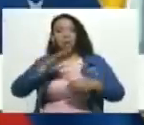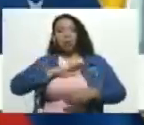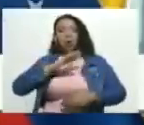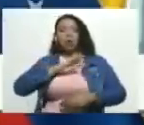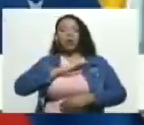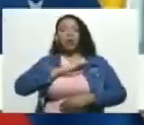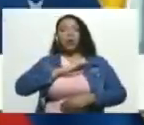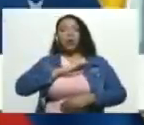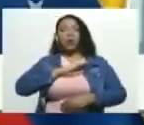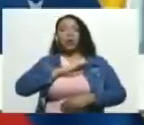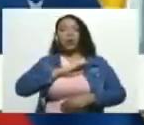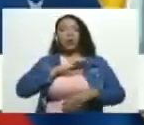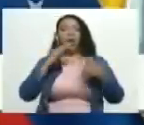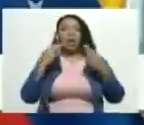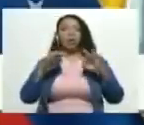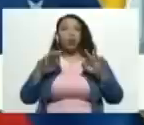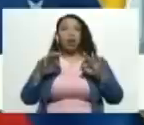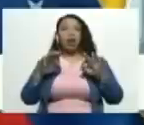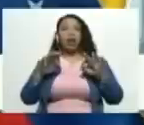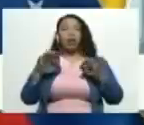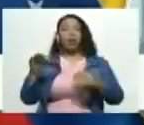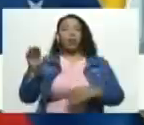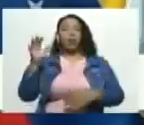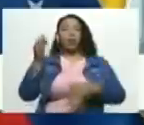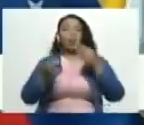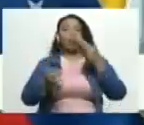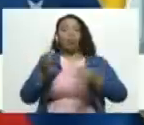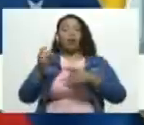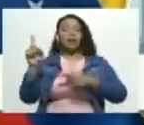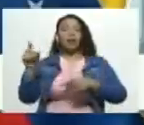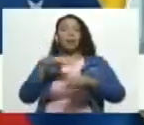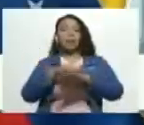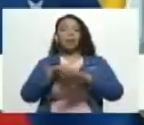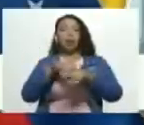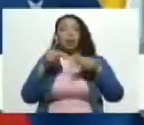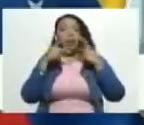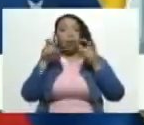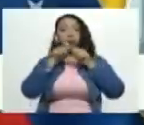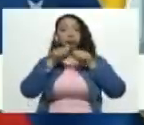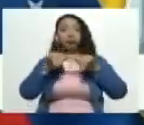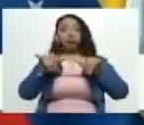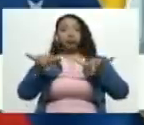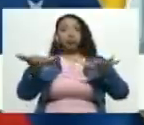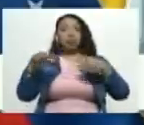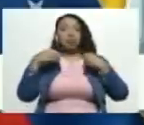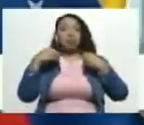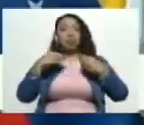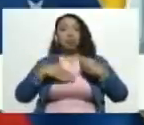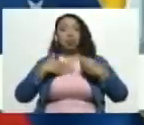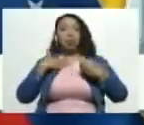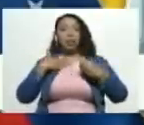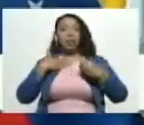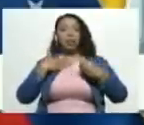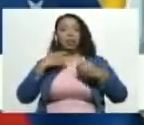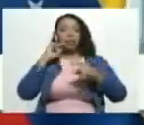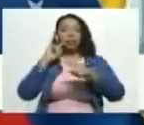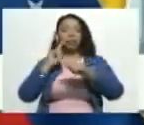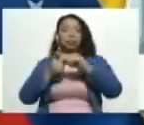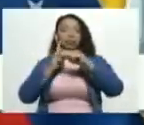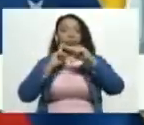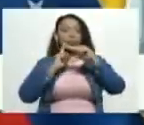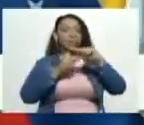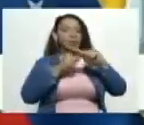personas naturales y jurídicas por lo que el ministerio público ha desplegado acciones para poder identificar estos